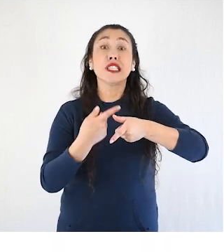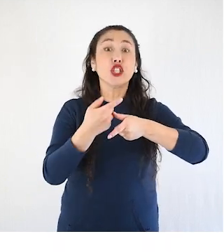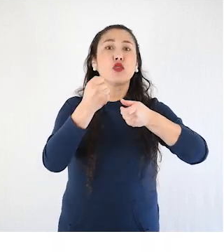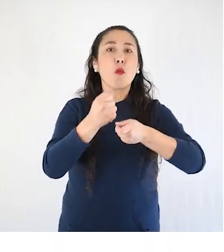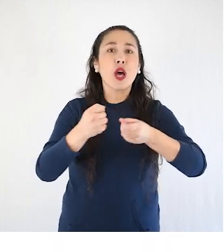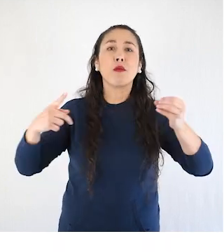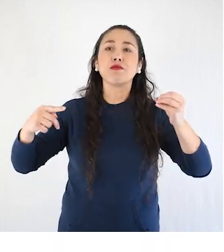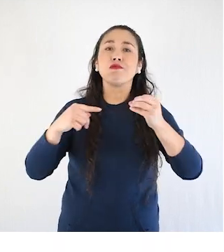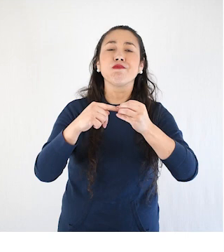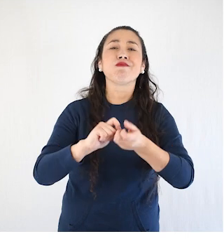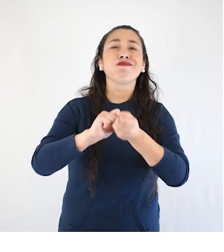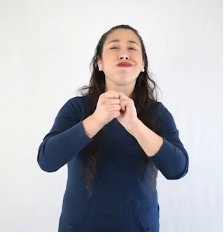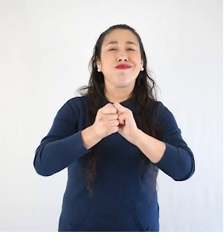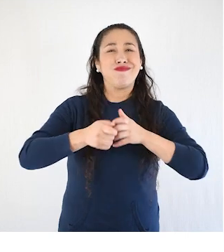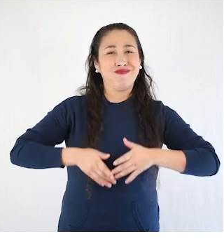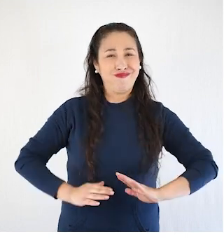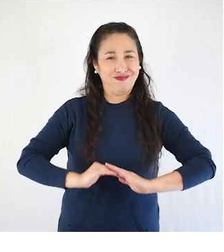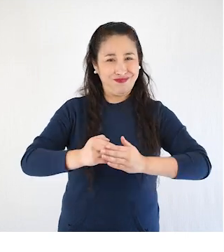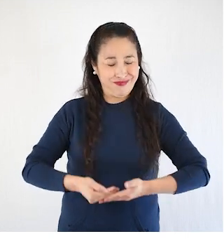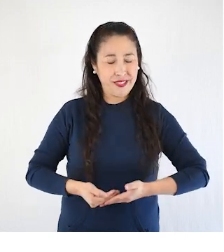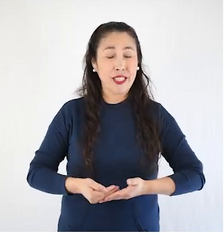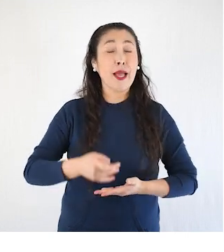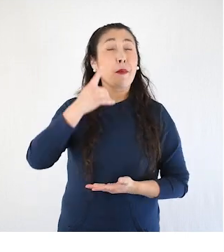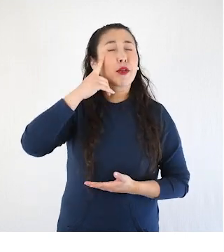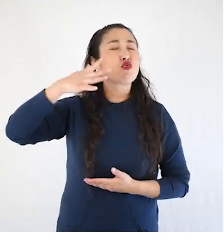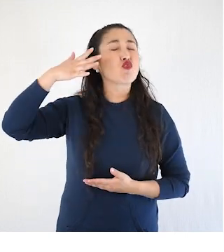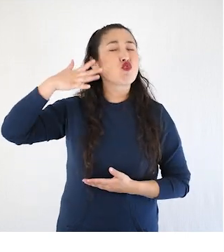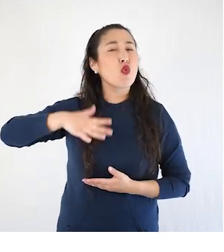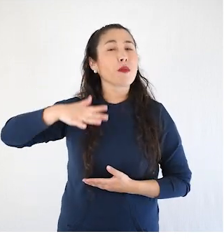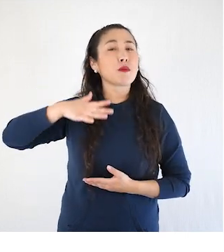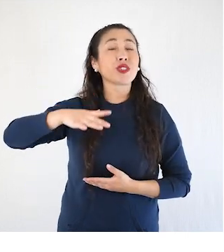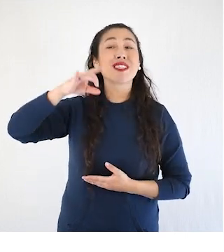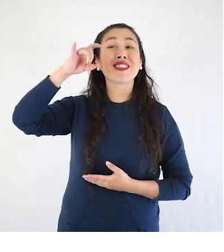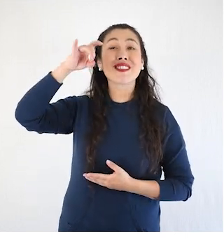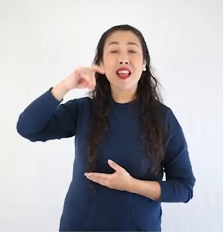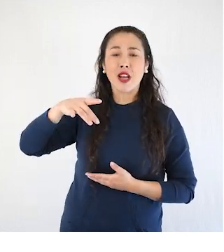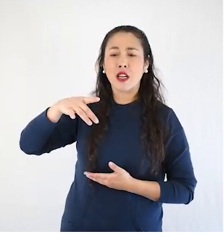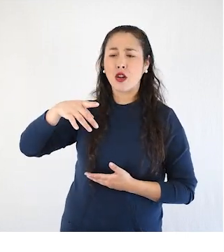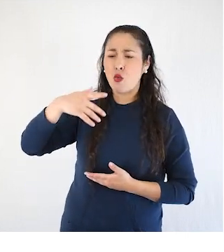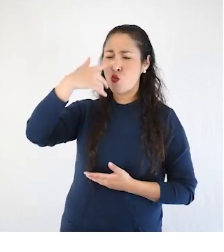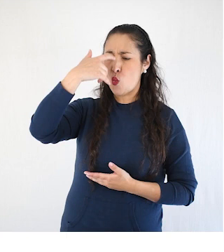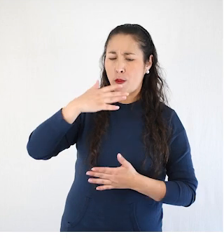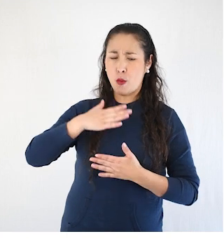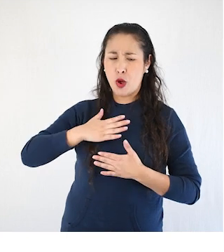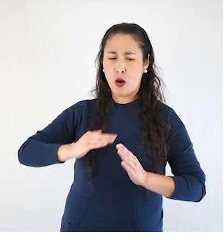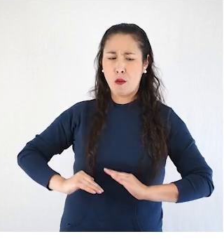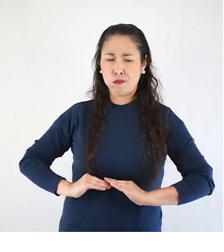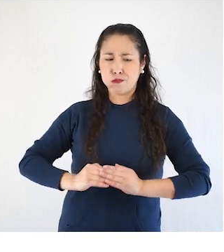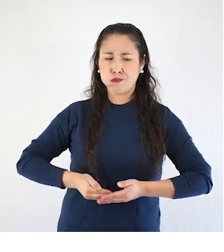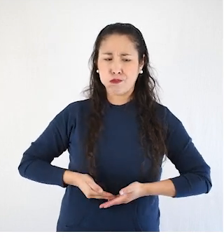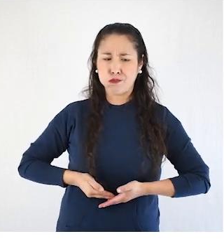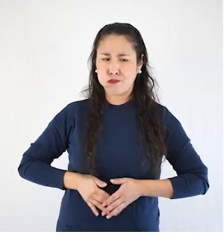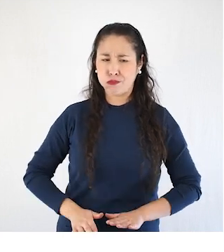y esto permite que puedan procrear un hijo o hija. Sin embargo, es muy importante saber que aunque nuestros cuerpos puedan